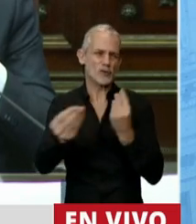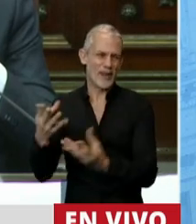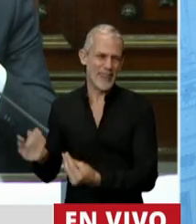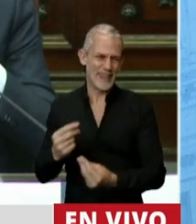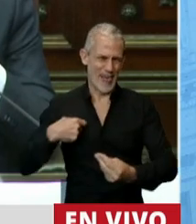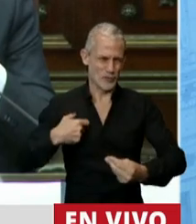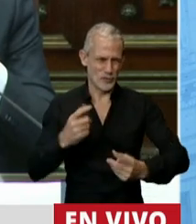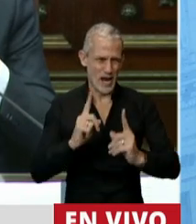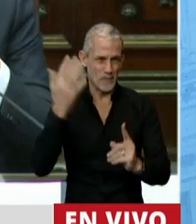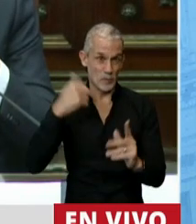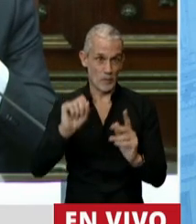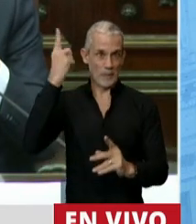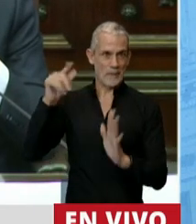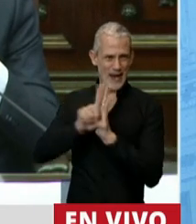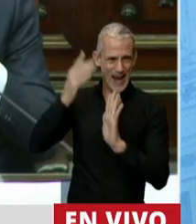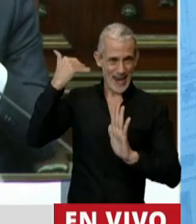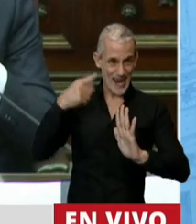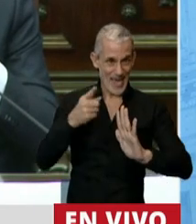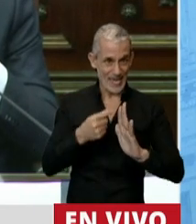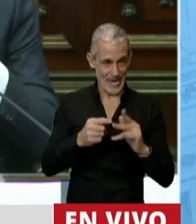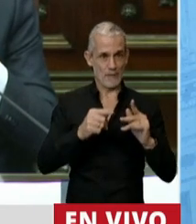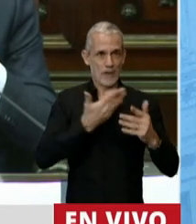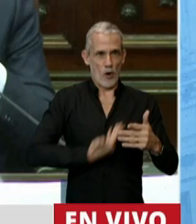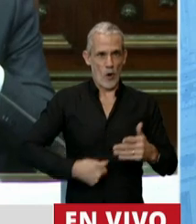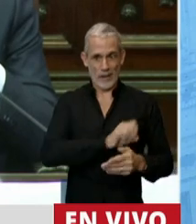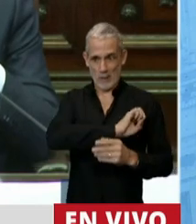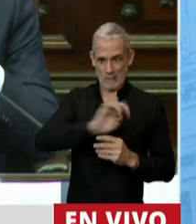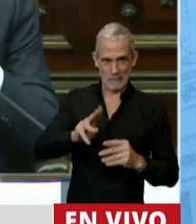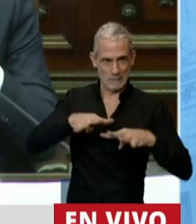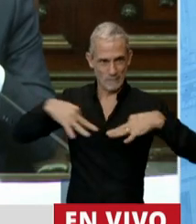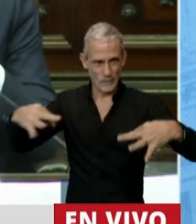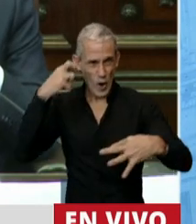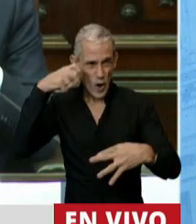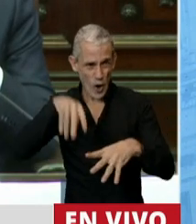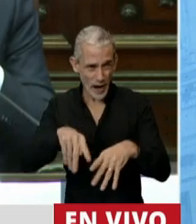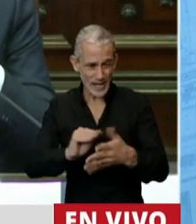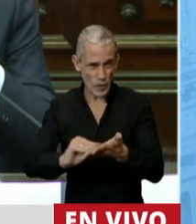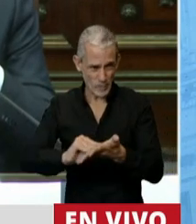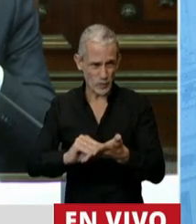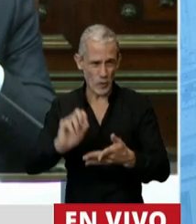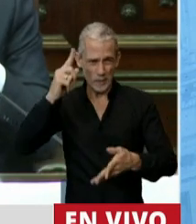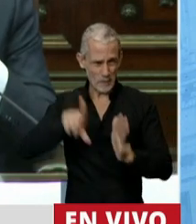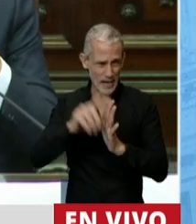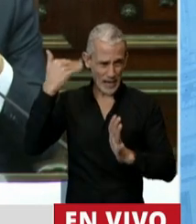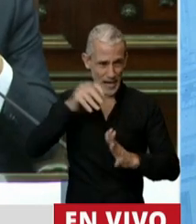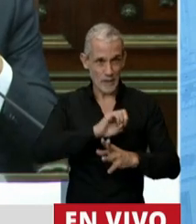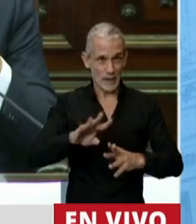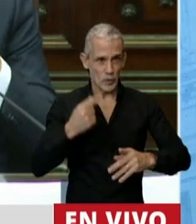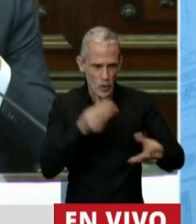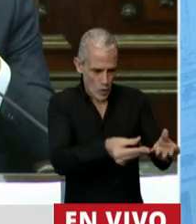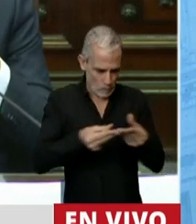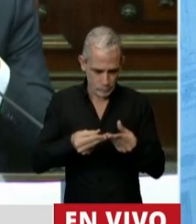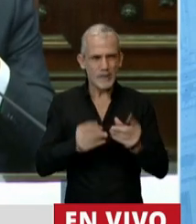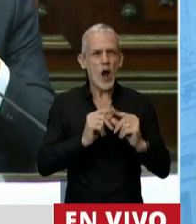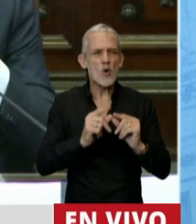reactivación productiva, la primera ley que envió nuestro gobierno a este congreso. Y me parece